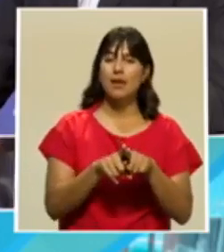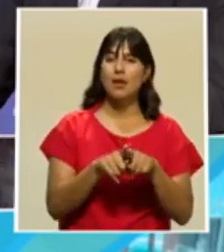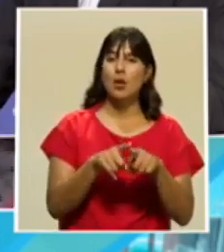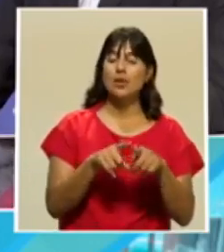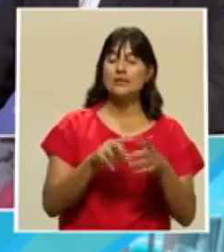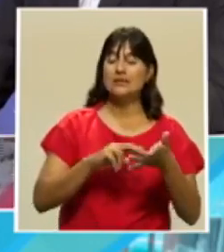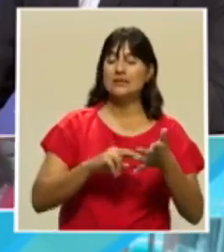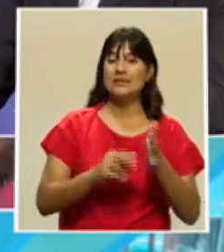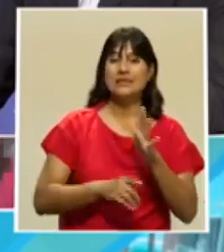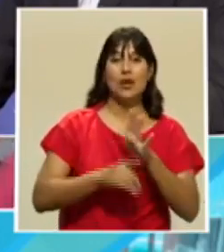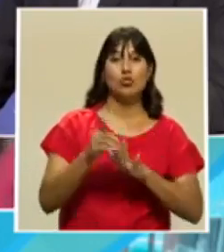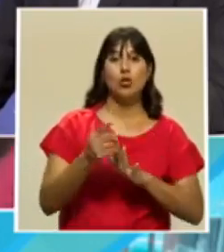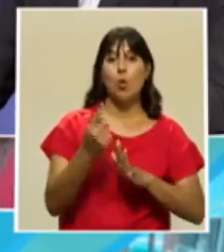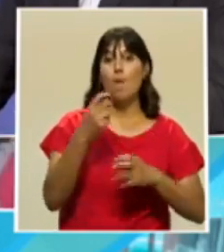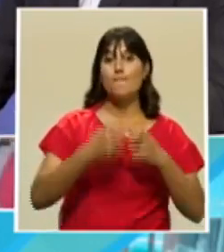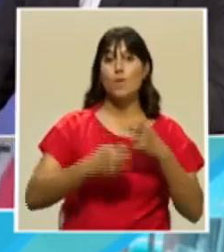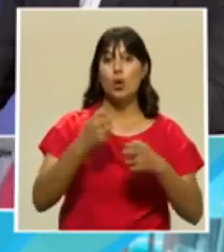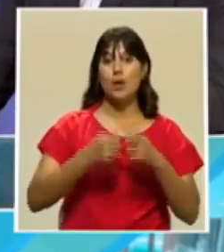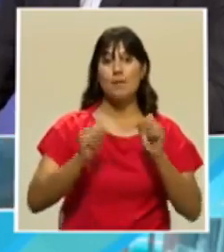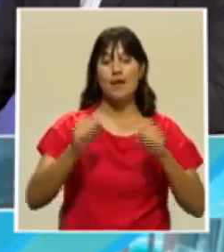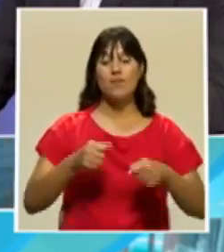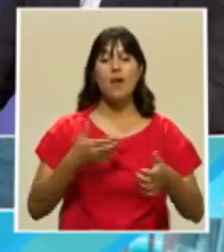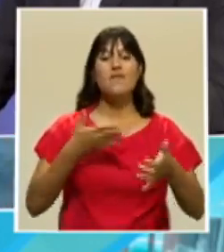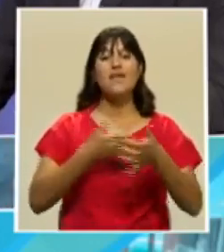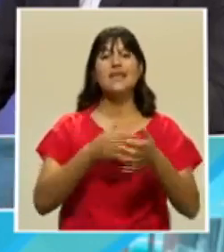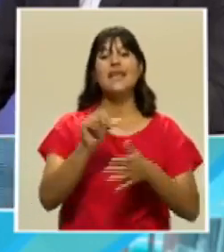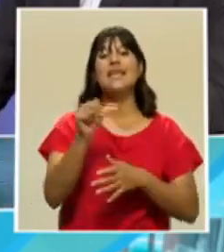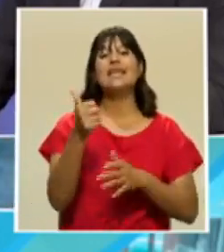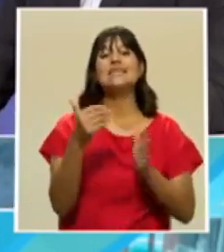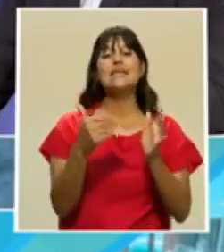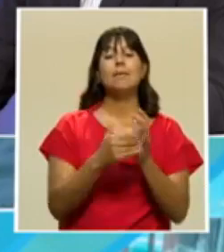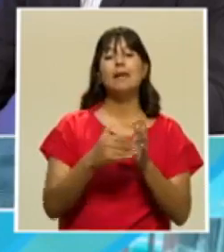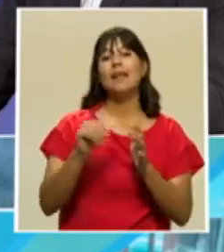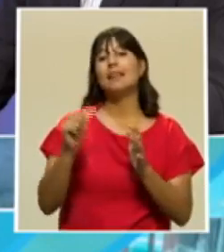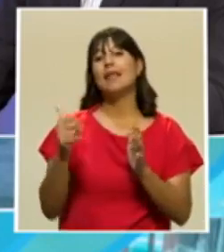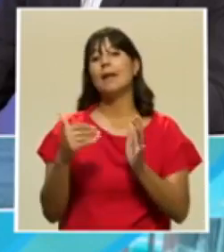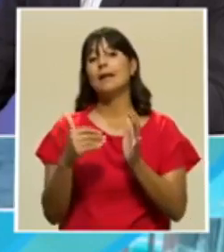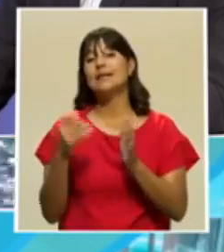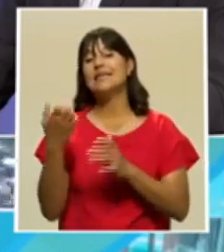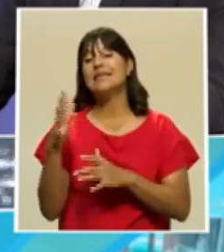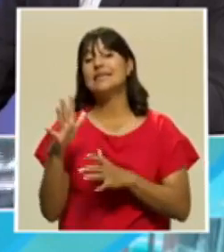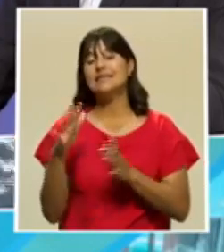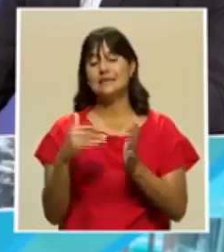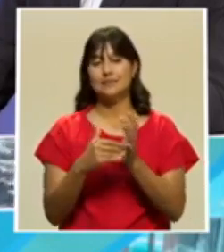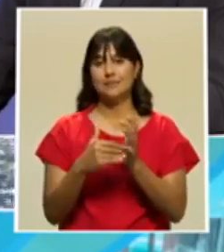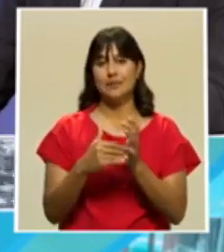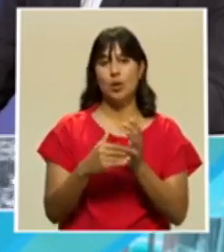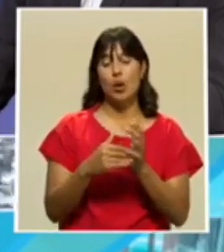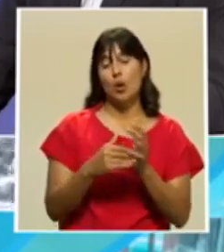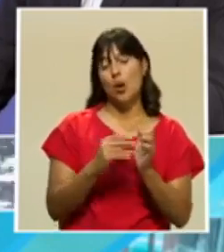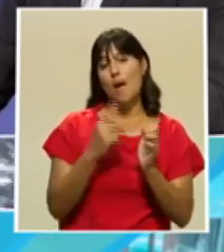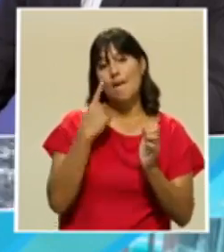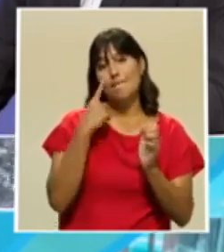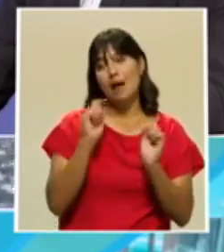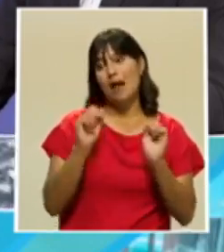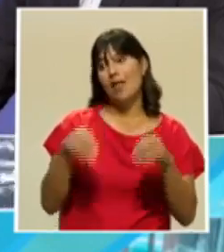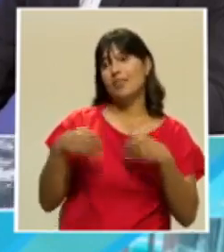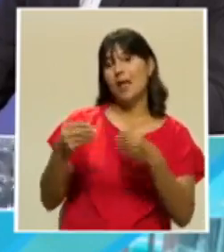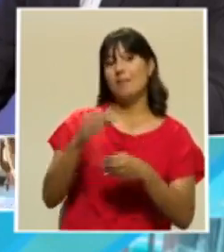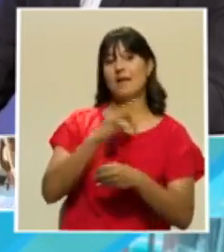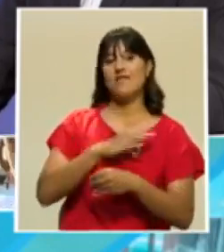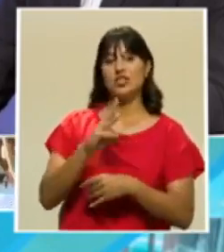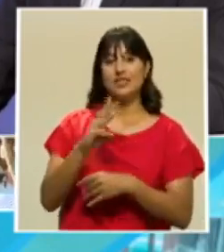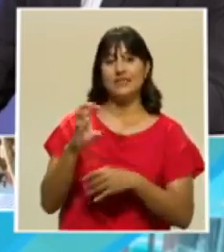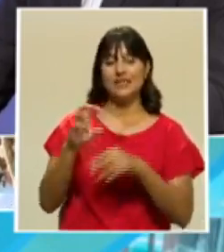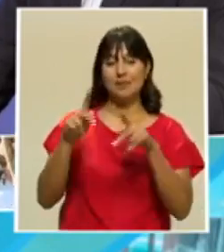problema que perjudica a 15.000, 10.000 personas, para beneficiar a 600, y además hay un tema con